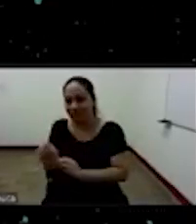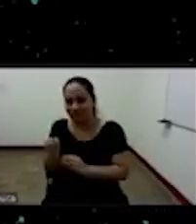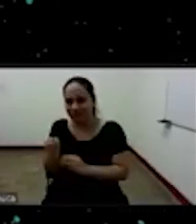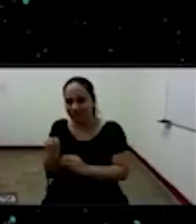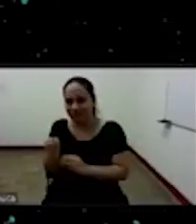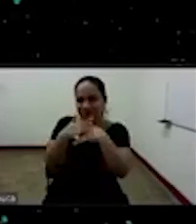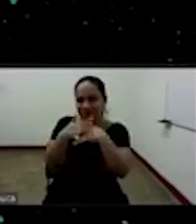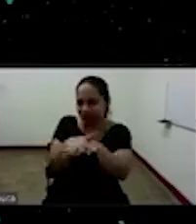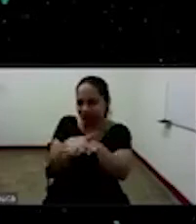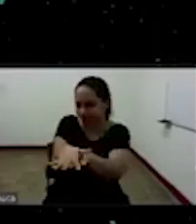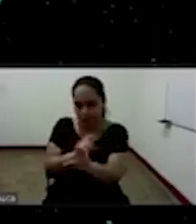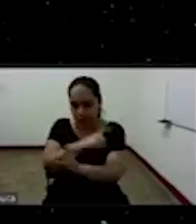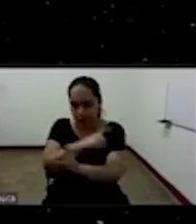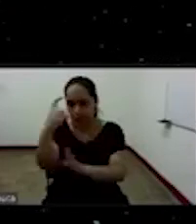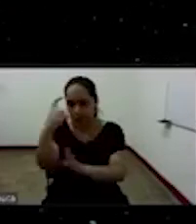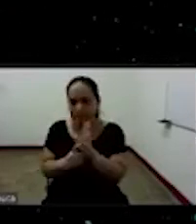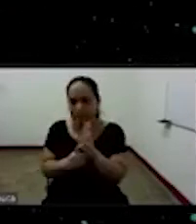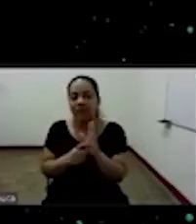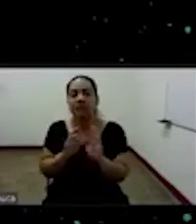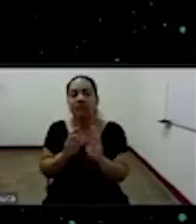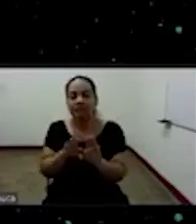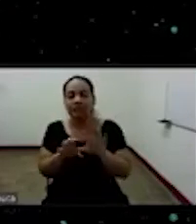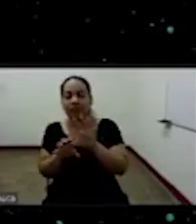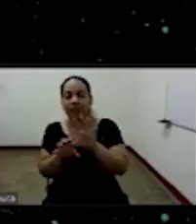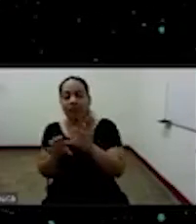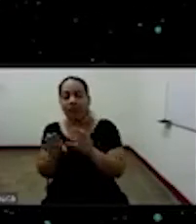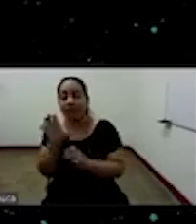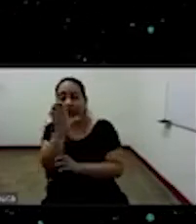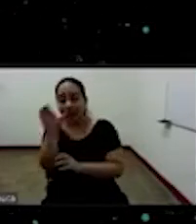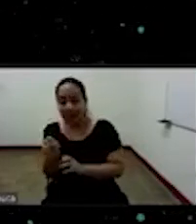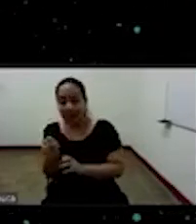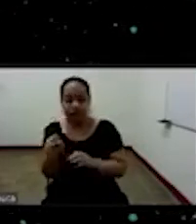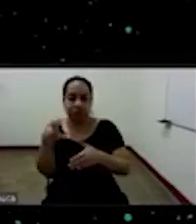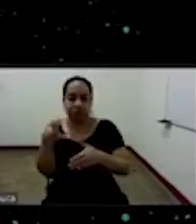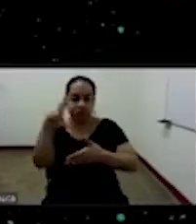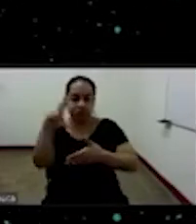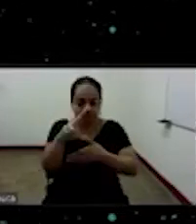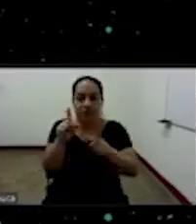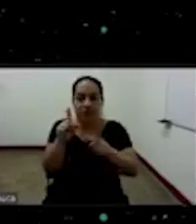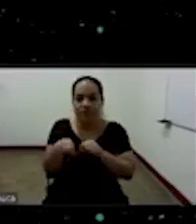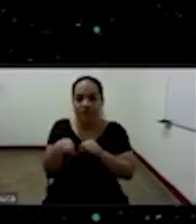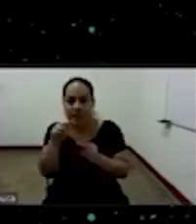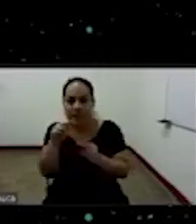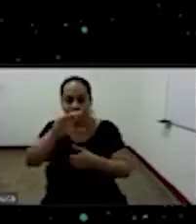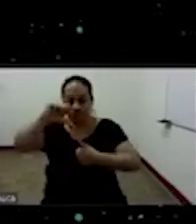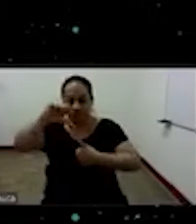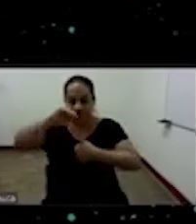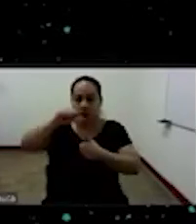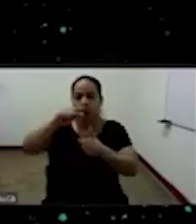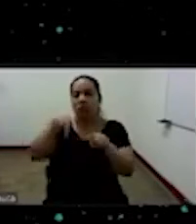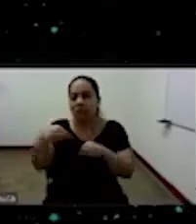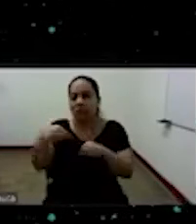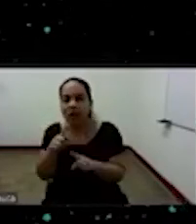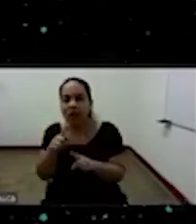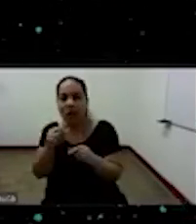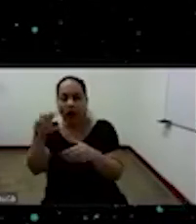entre estos dos continentes pero acá se puede ver desde desde Centroamérica Suramérica acá Colombia si nos vamos para